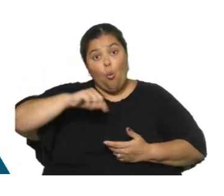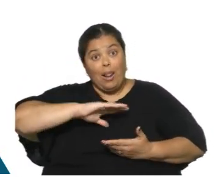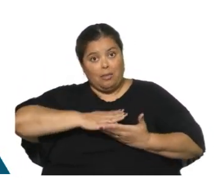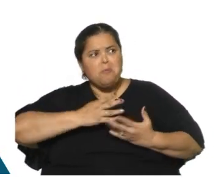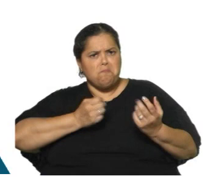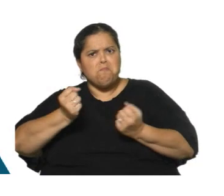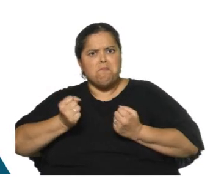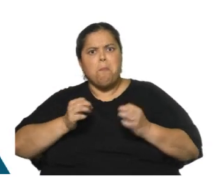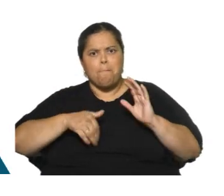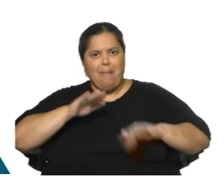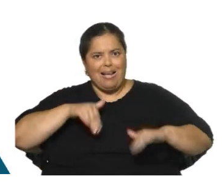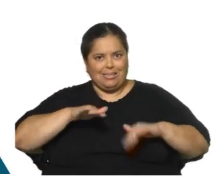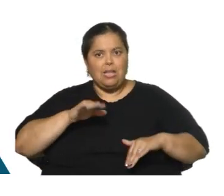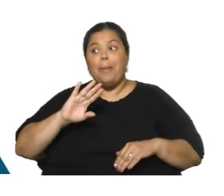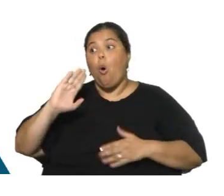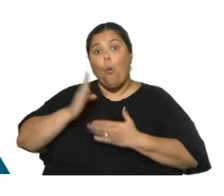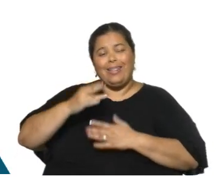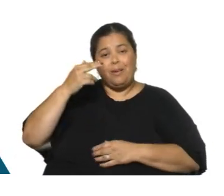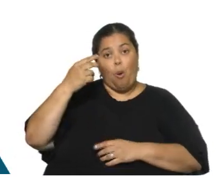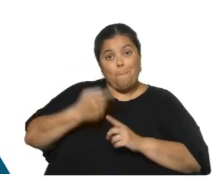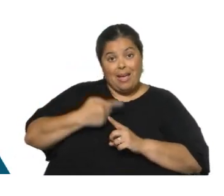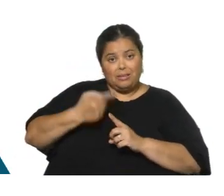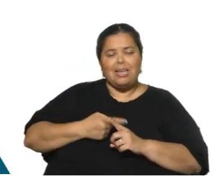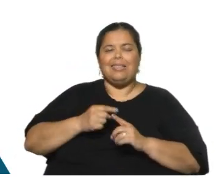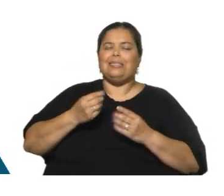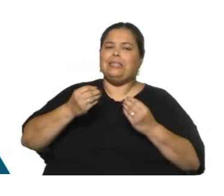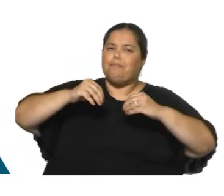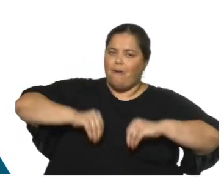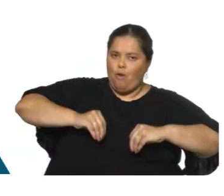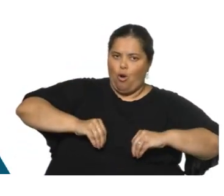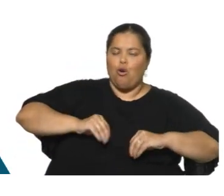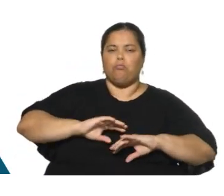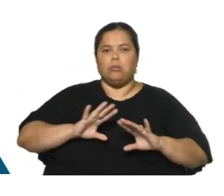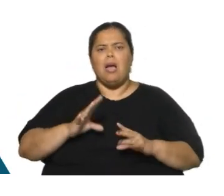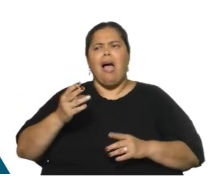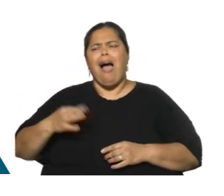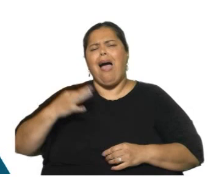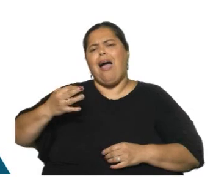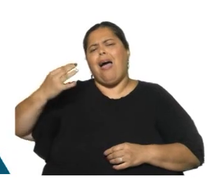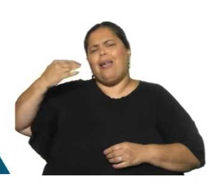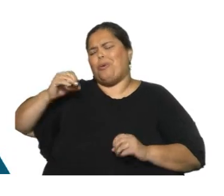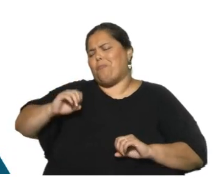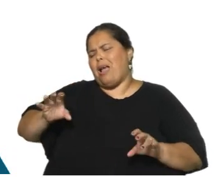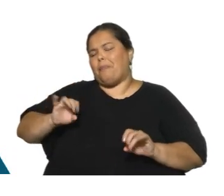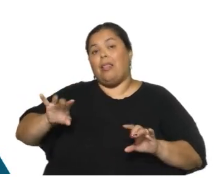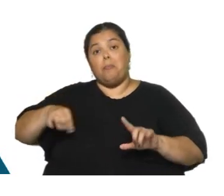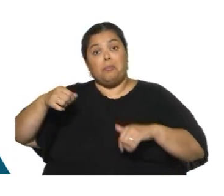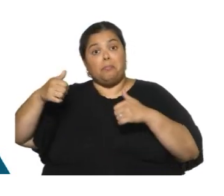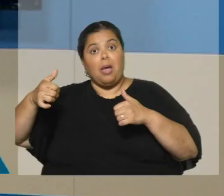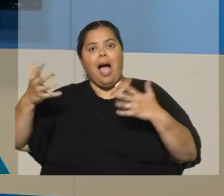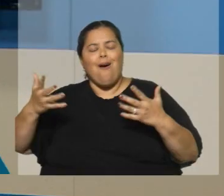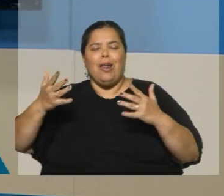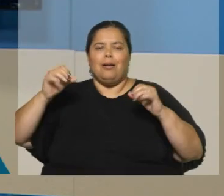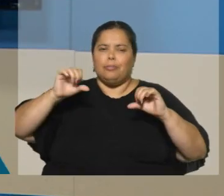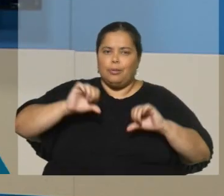perdido algo de fuerza en los últimos meses. Viene teniendo un buen comportamiento después de muchos años malos. De todos modos, cuando